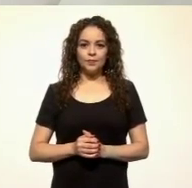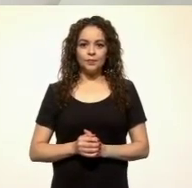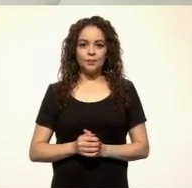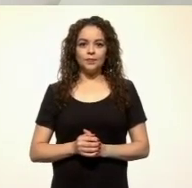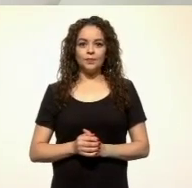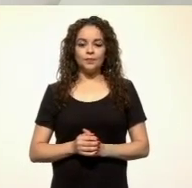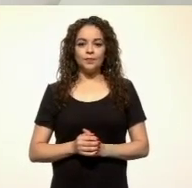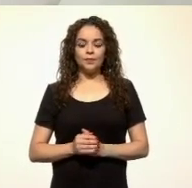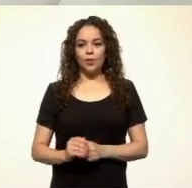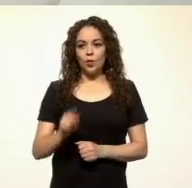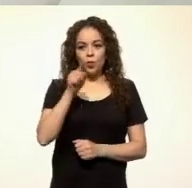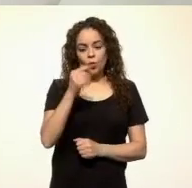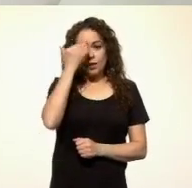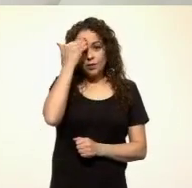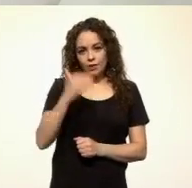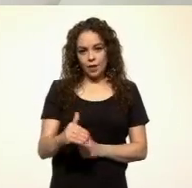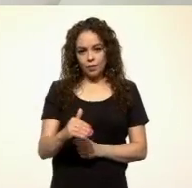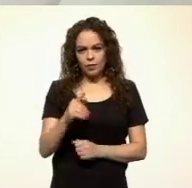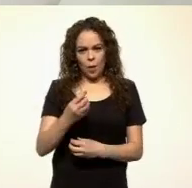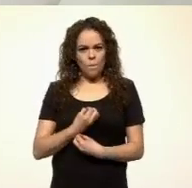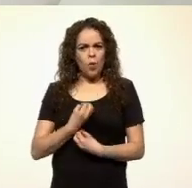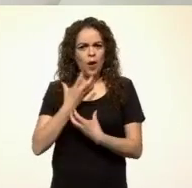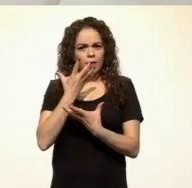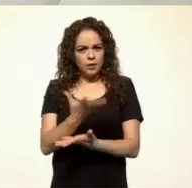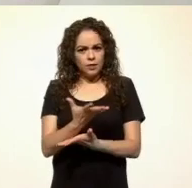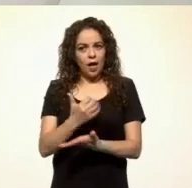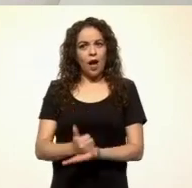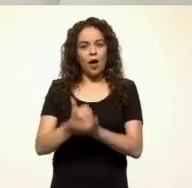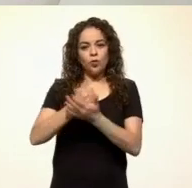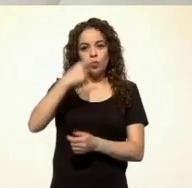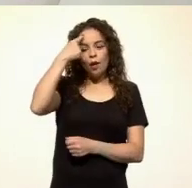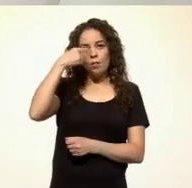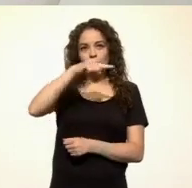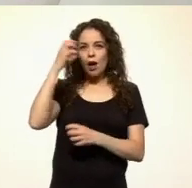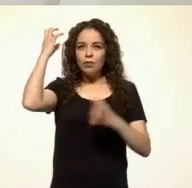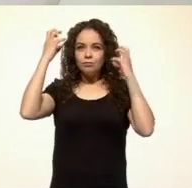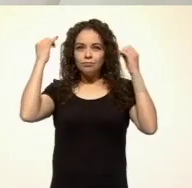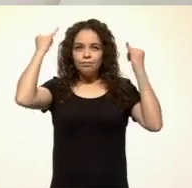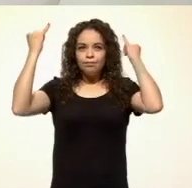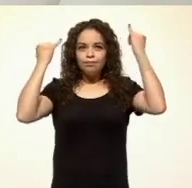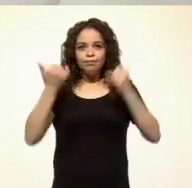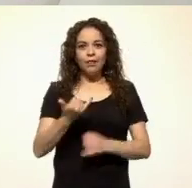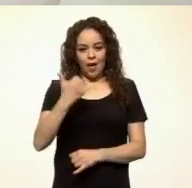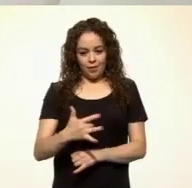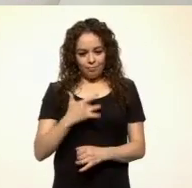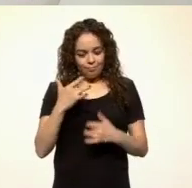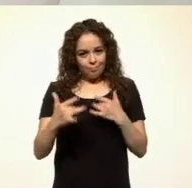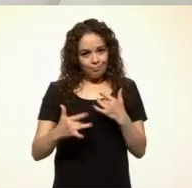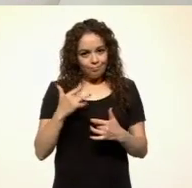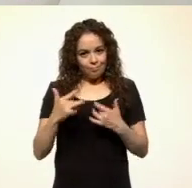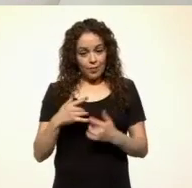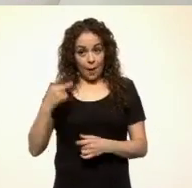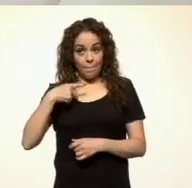¿Sabías que la poesía contribuye a desarrollar nuestra imaginación y sensibilidad? Los poetas